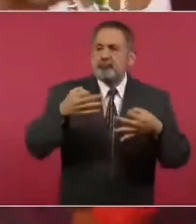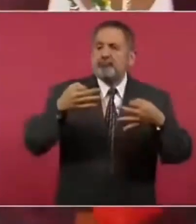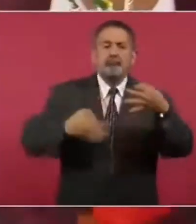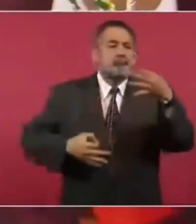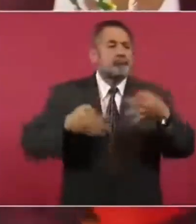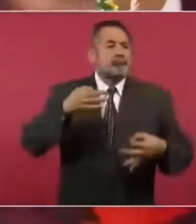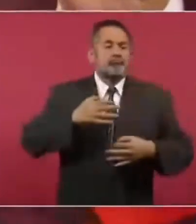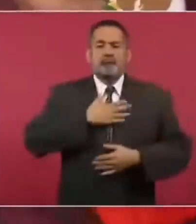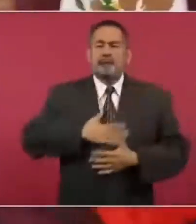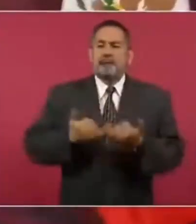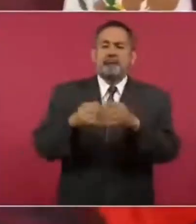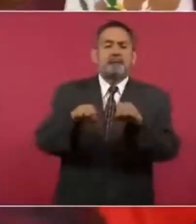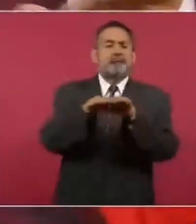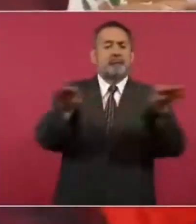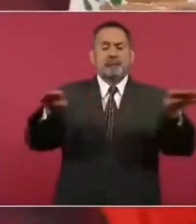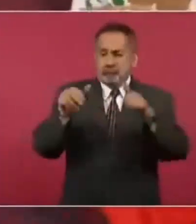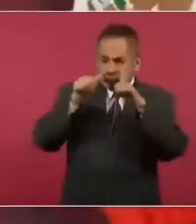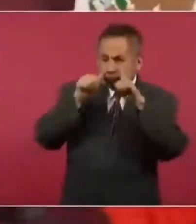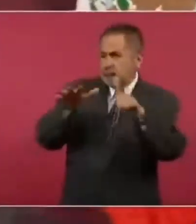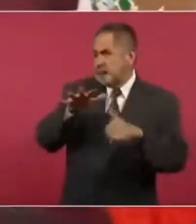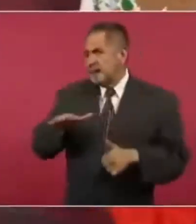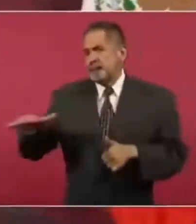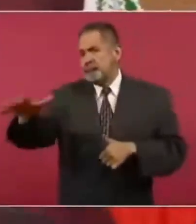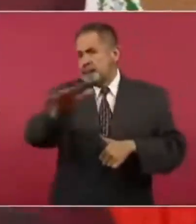en beneficio del pueblo.